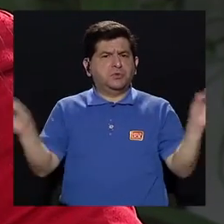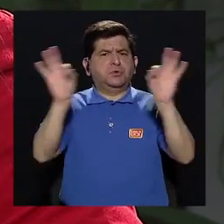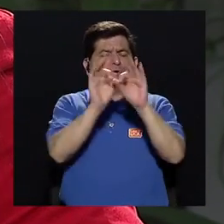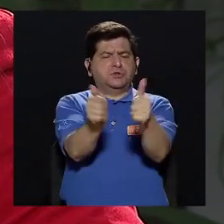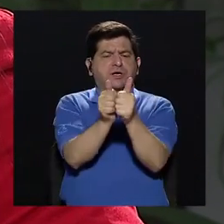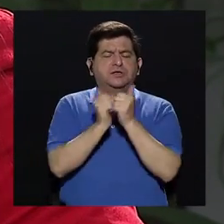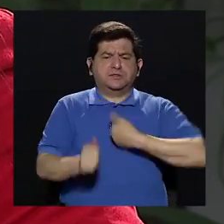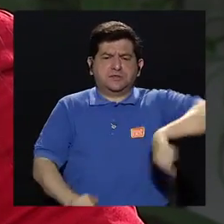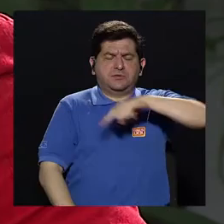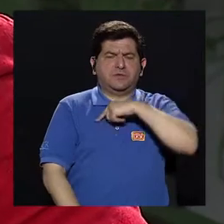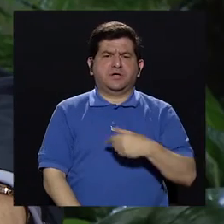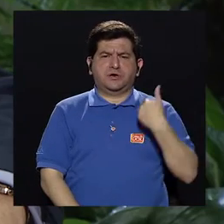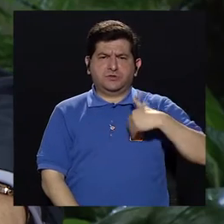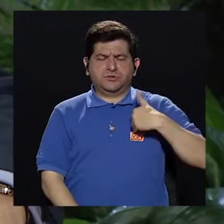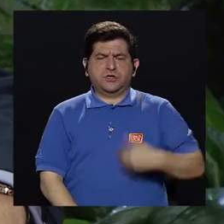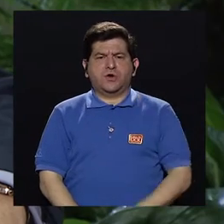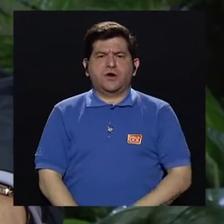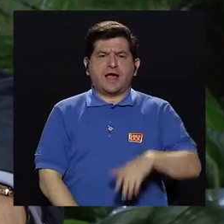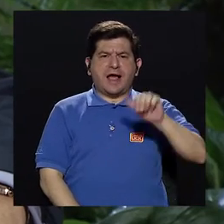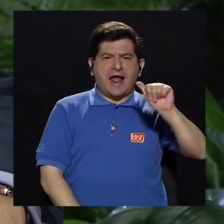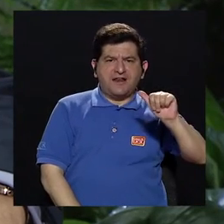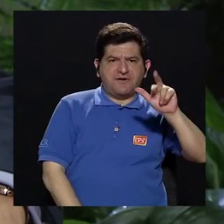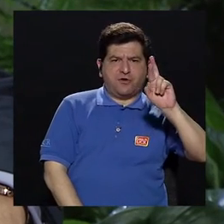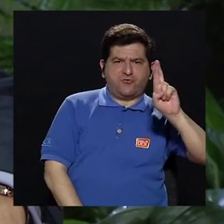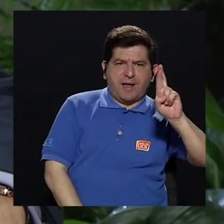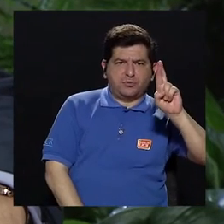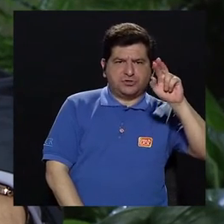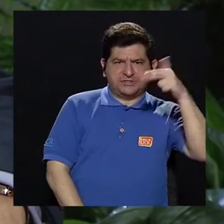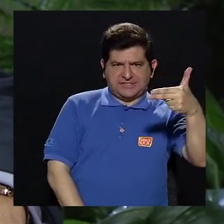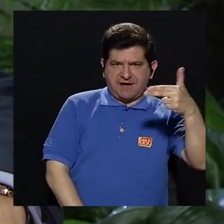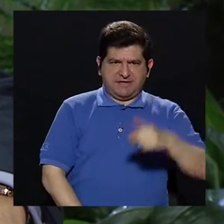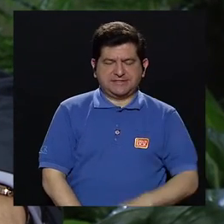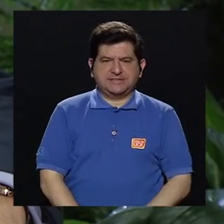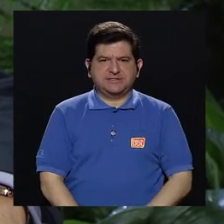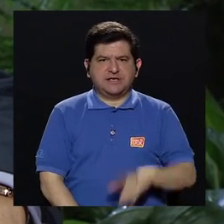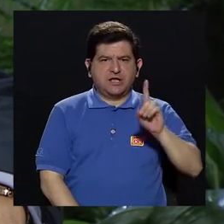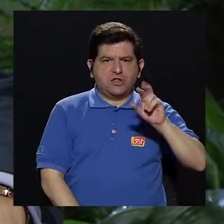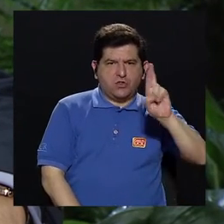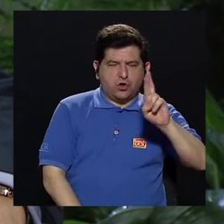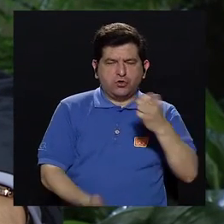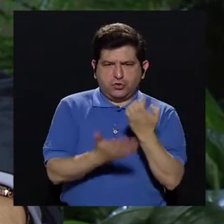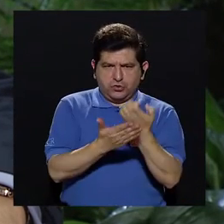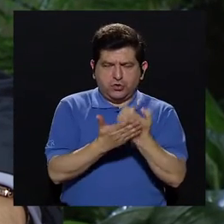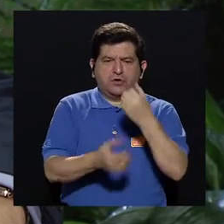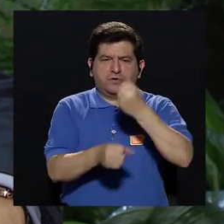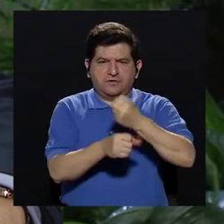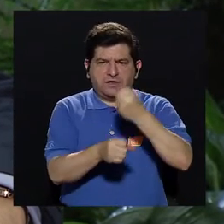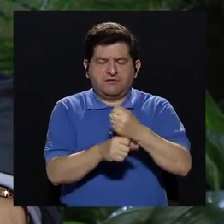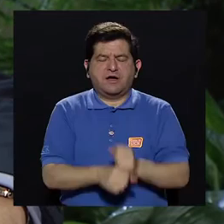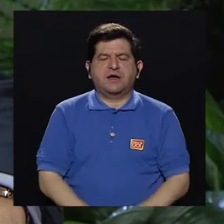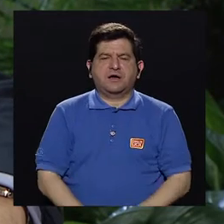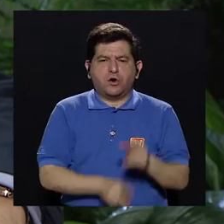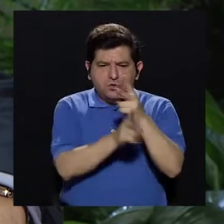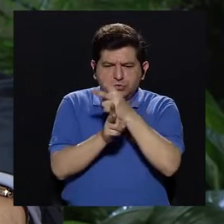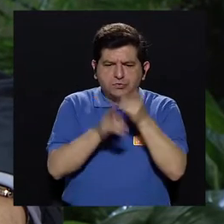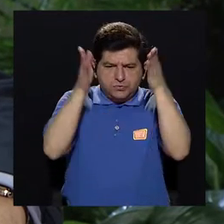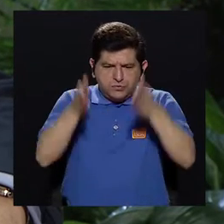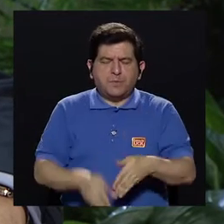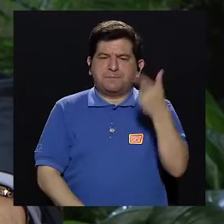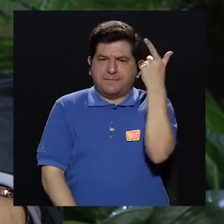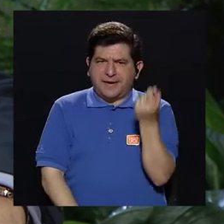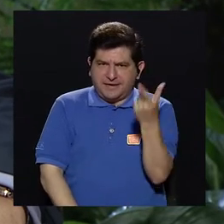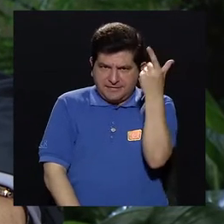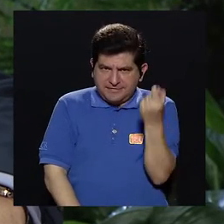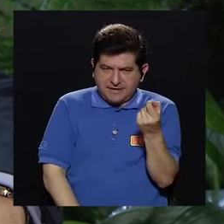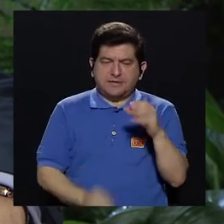importante, nos acompaña el señor Álvaro Ramos Chávez, doctor en Economía, trabaja como superintendente de